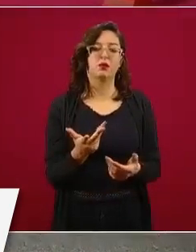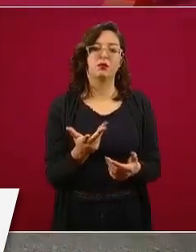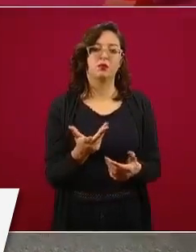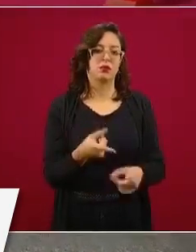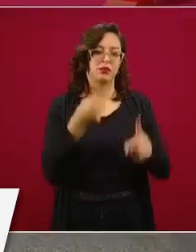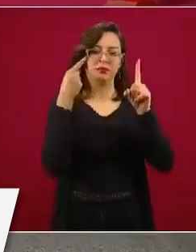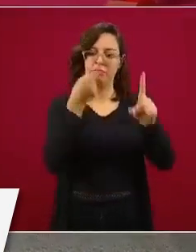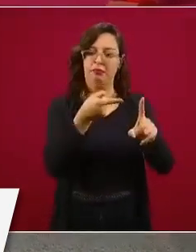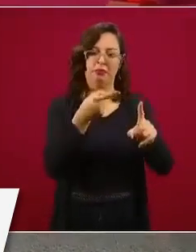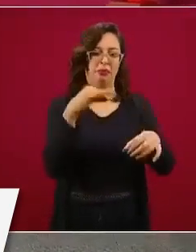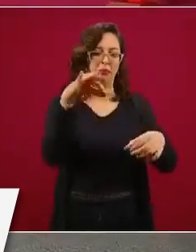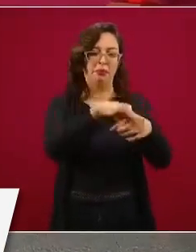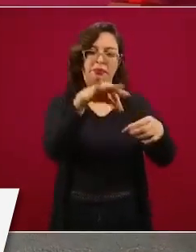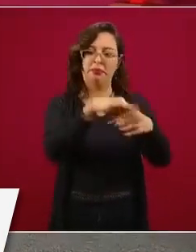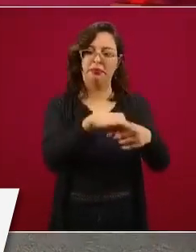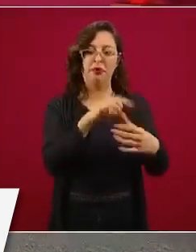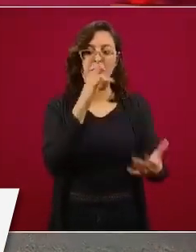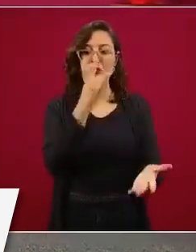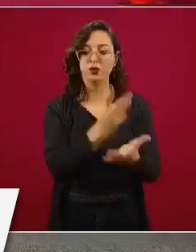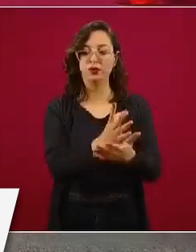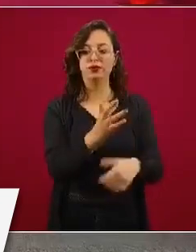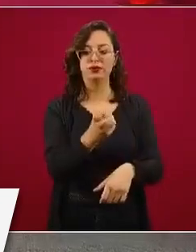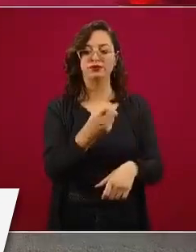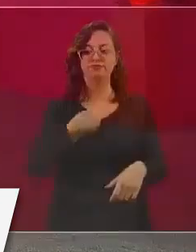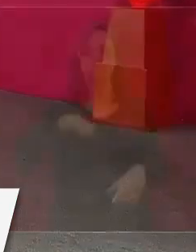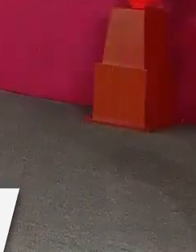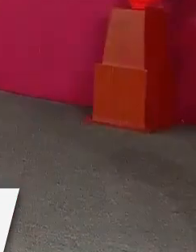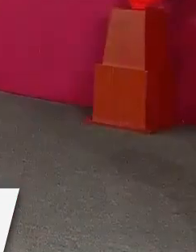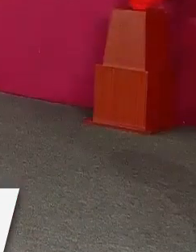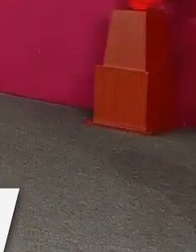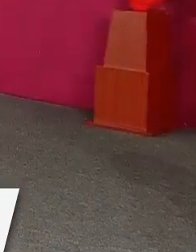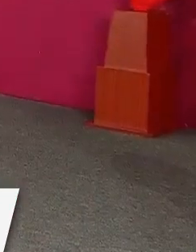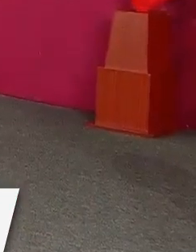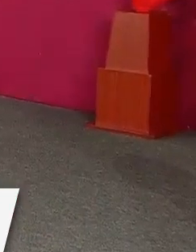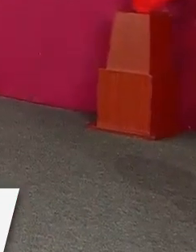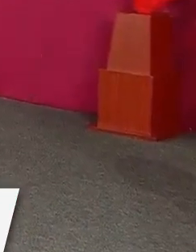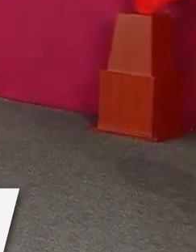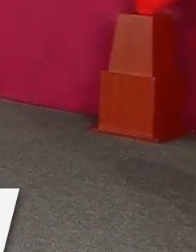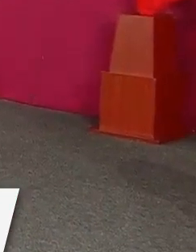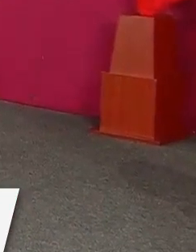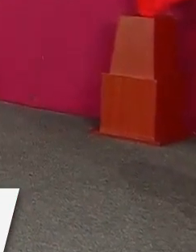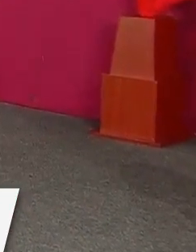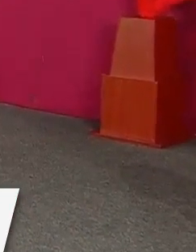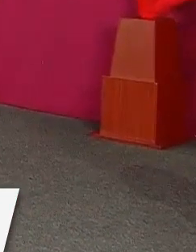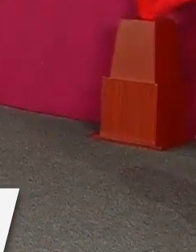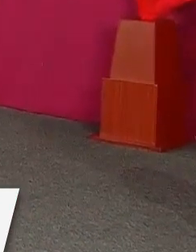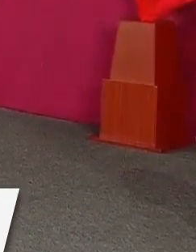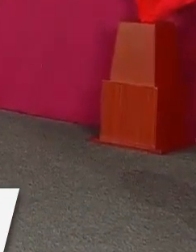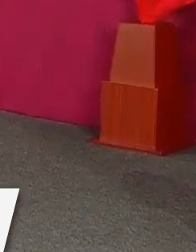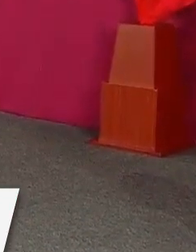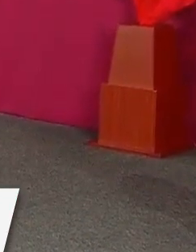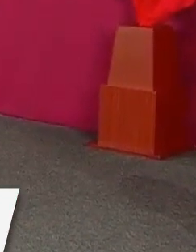electoral, entonces ya no podemos nosotros